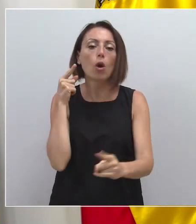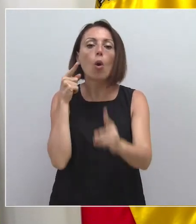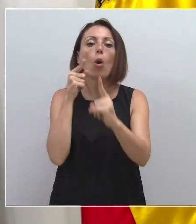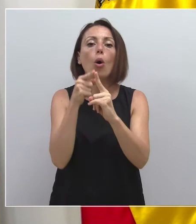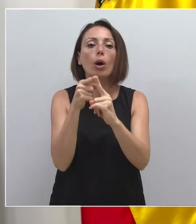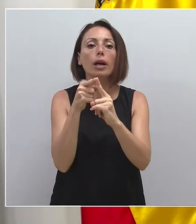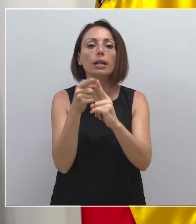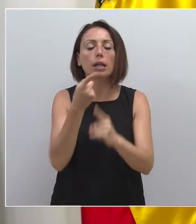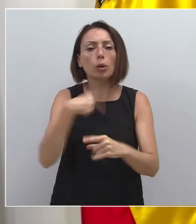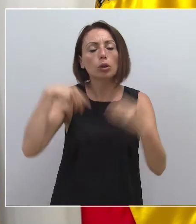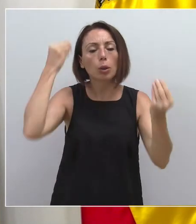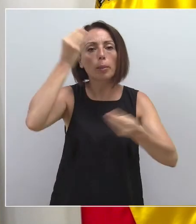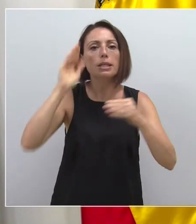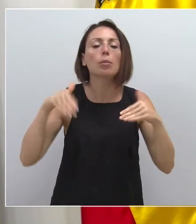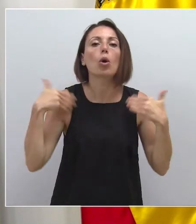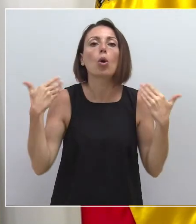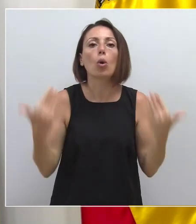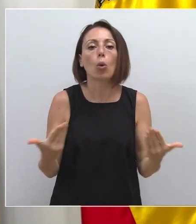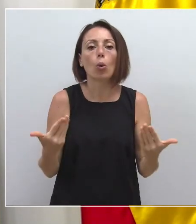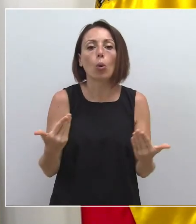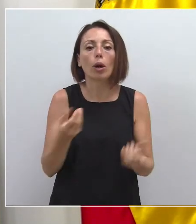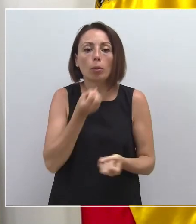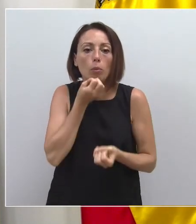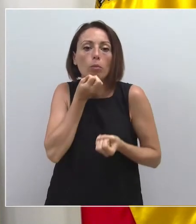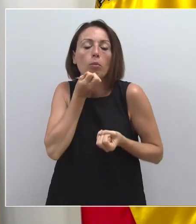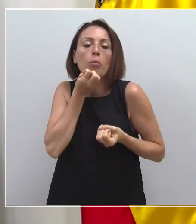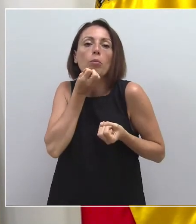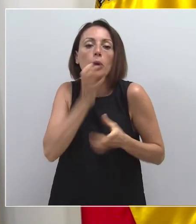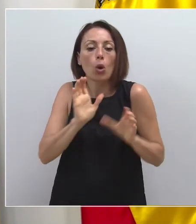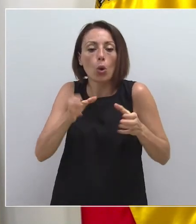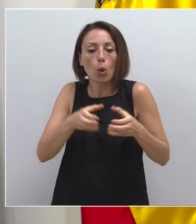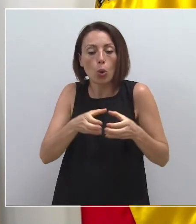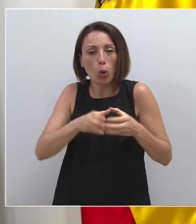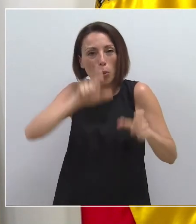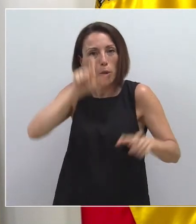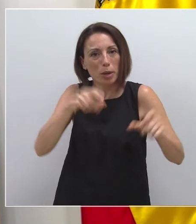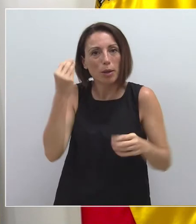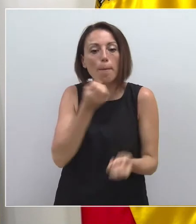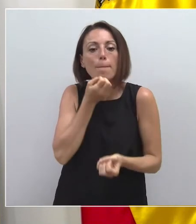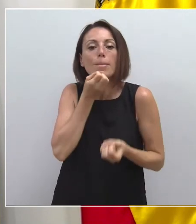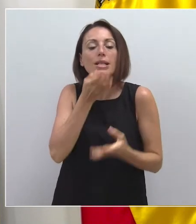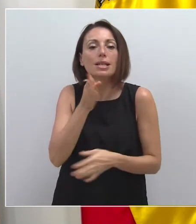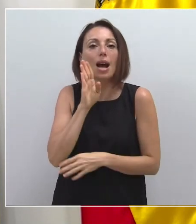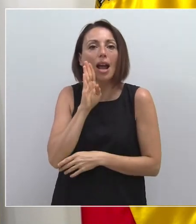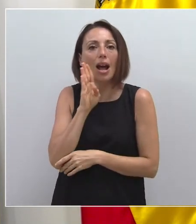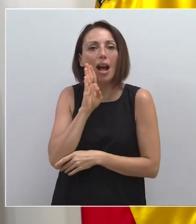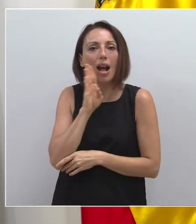que nos planteamos? Hay que hacer llegar claramente a todos esos colectivos el mensaje que antes